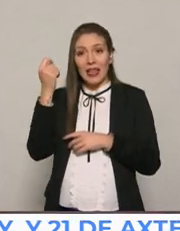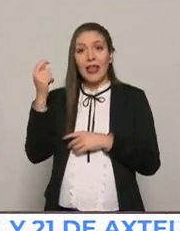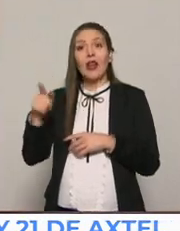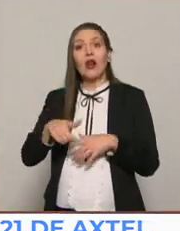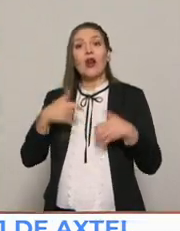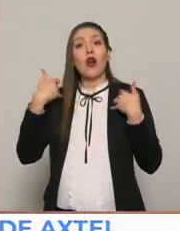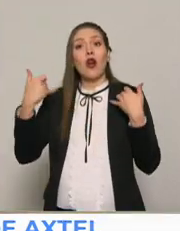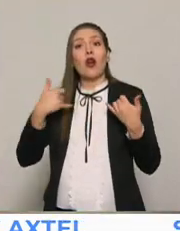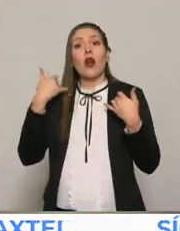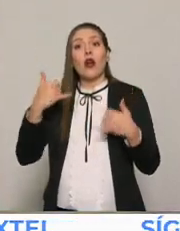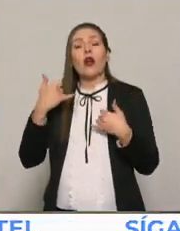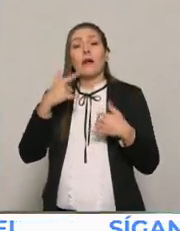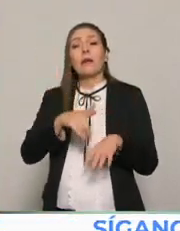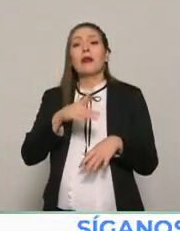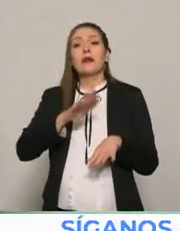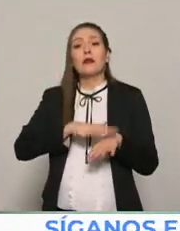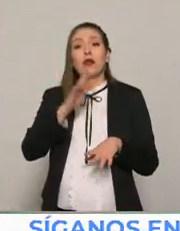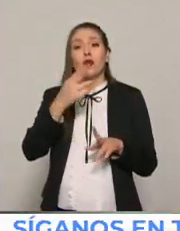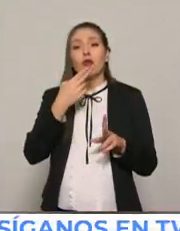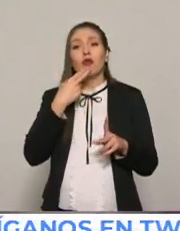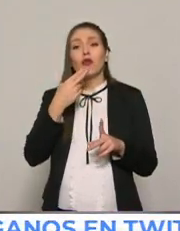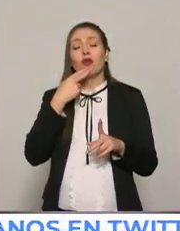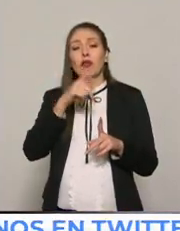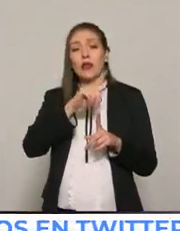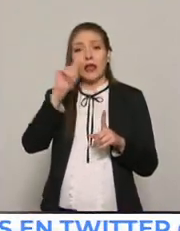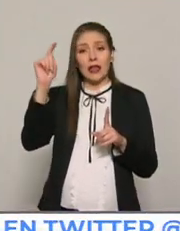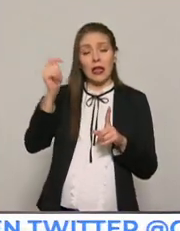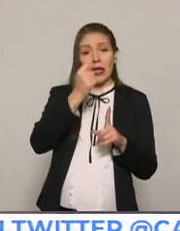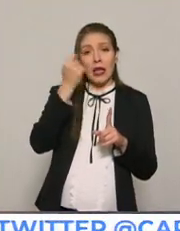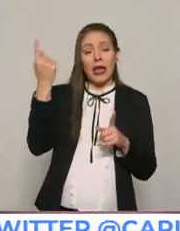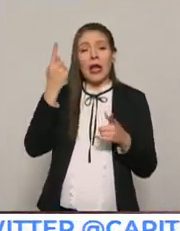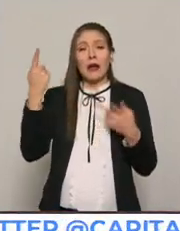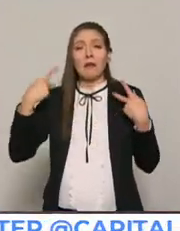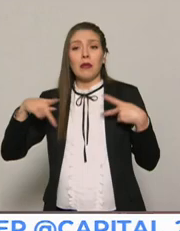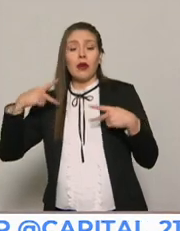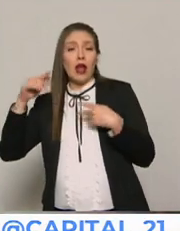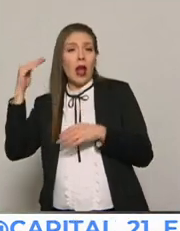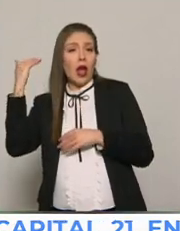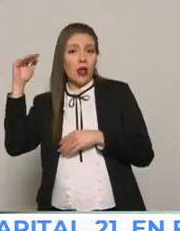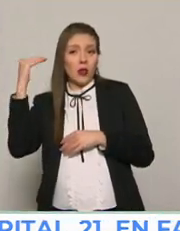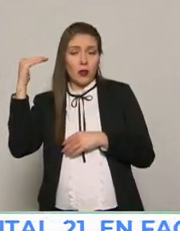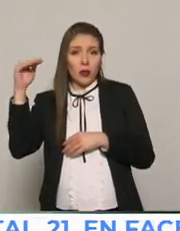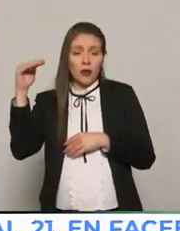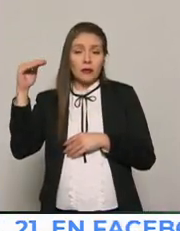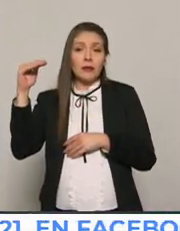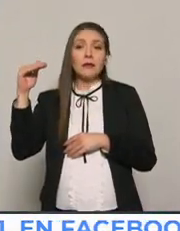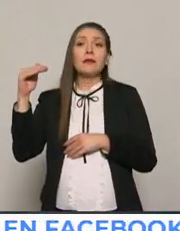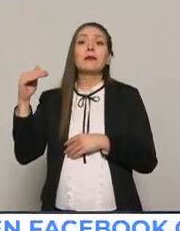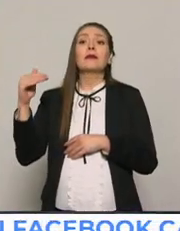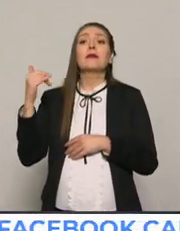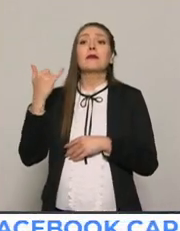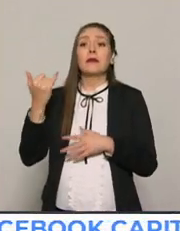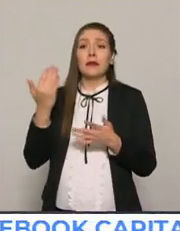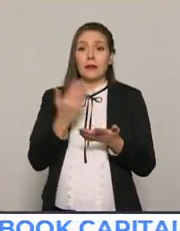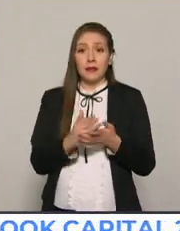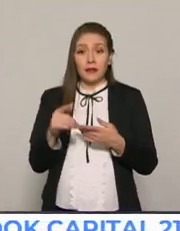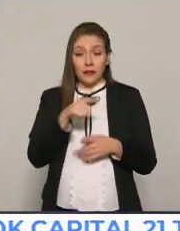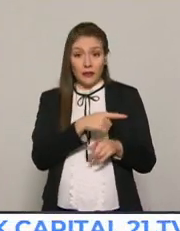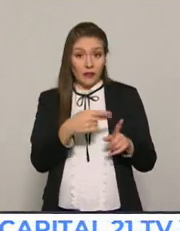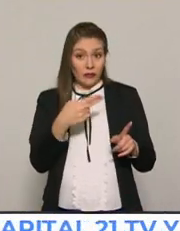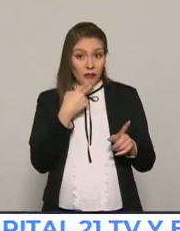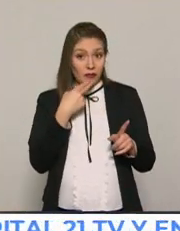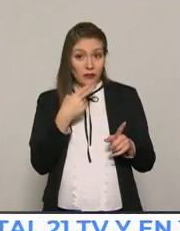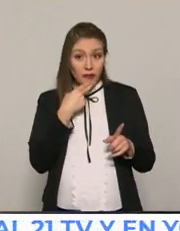adultas, son el porcentaje que más utilizan las plataformas digitales, pero además el uso no garantiza esta educación